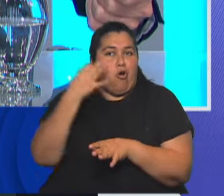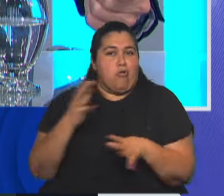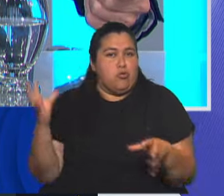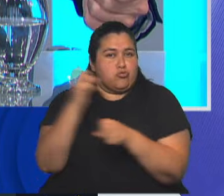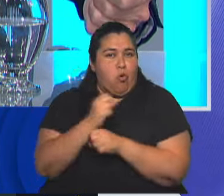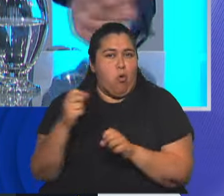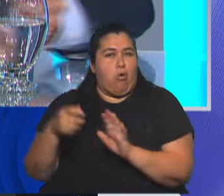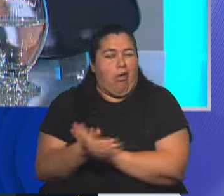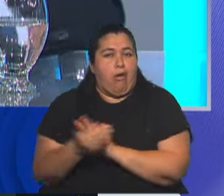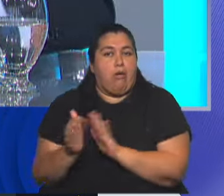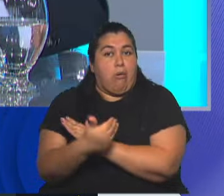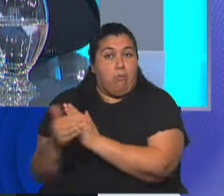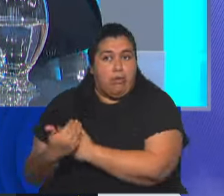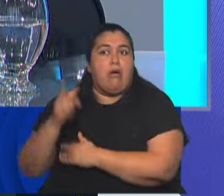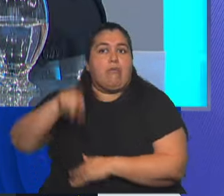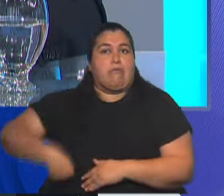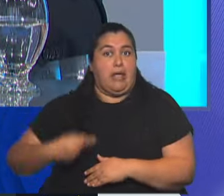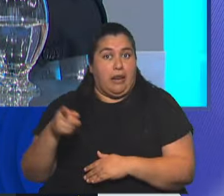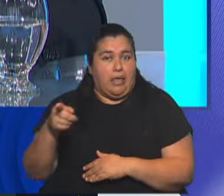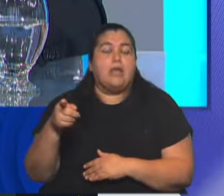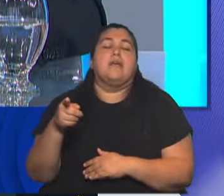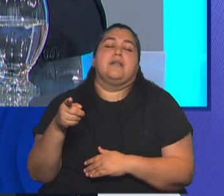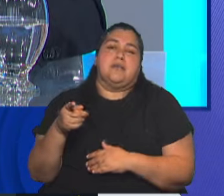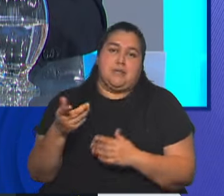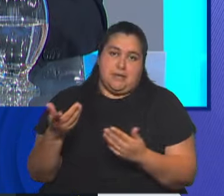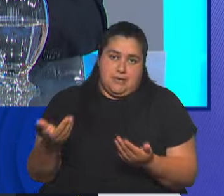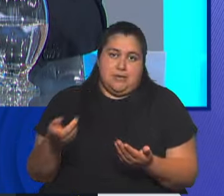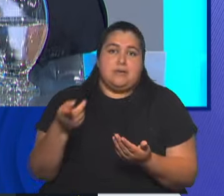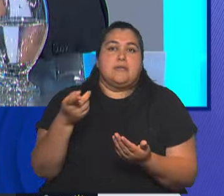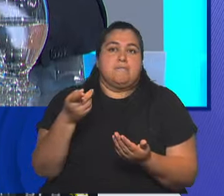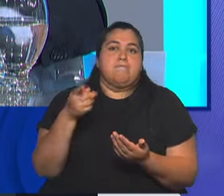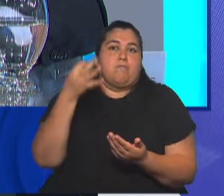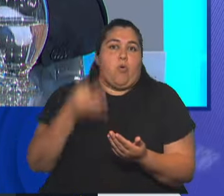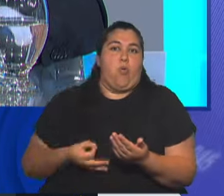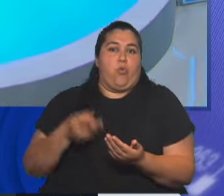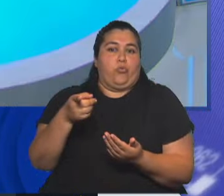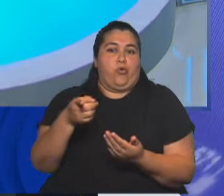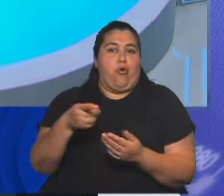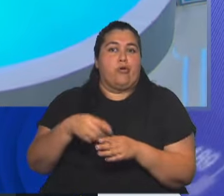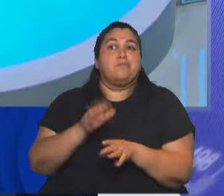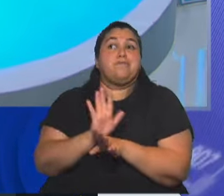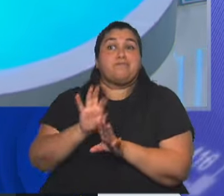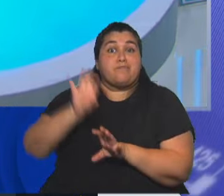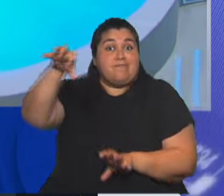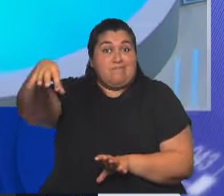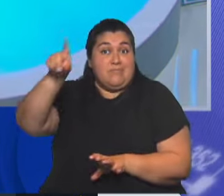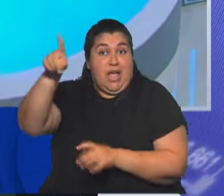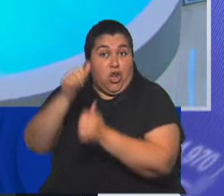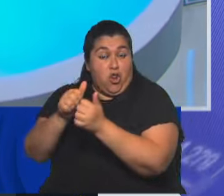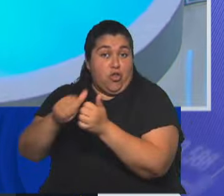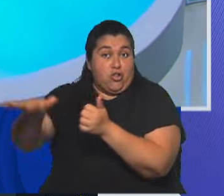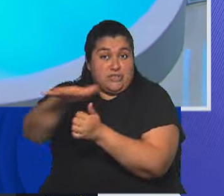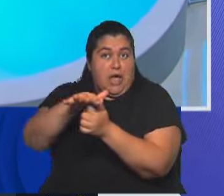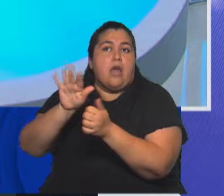dinero espurio, proveniente del delito, es que radicó una sede en Rosario, designó al